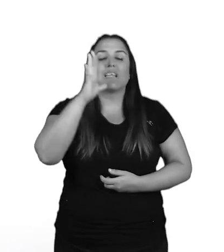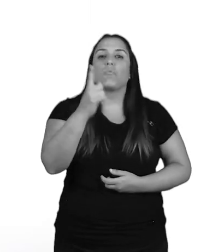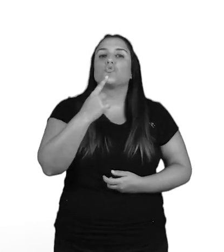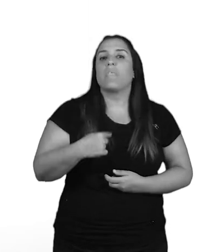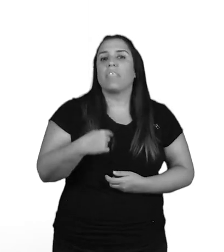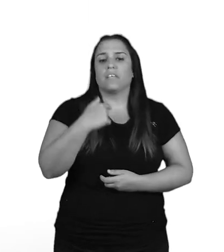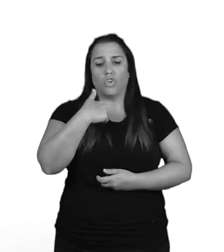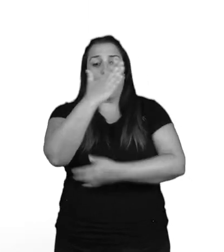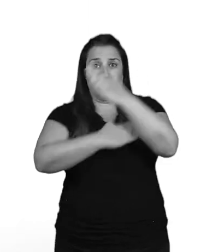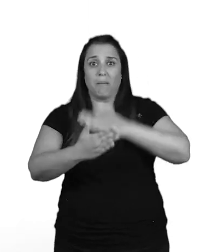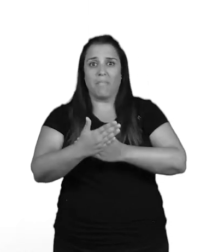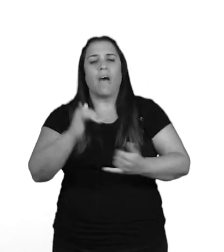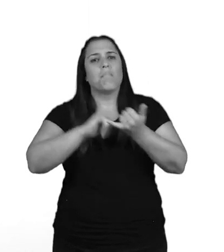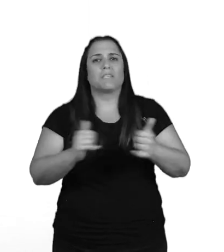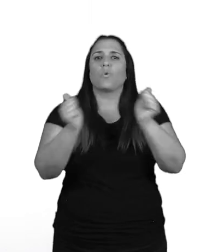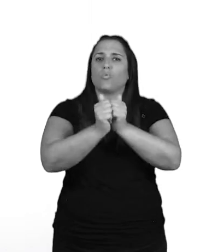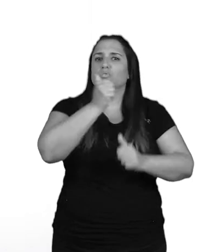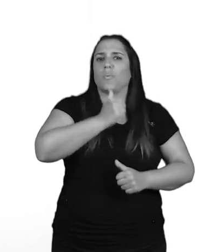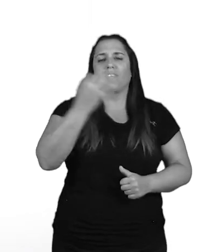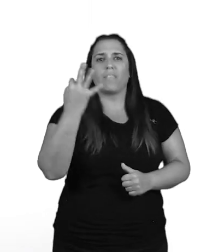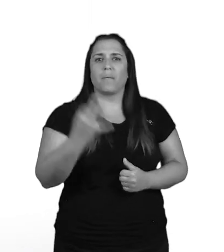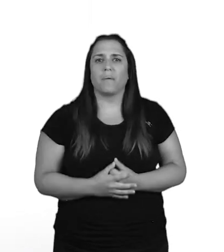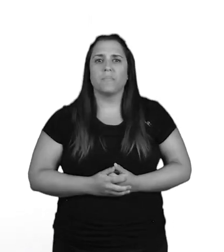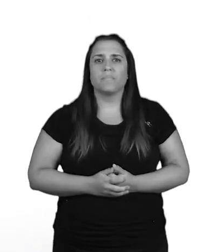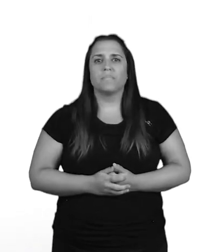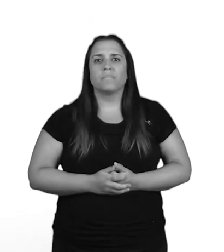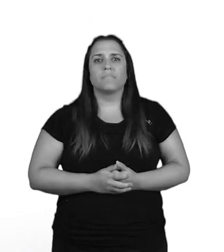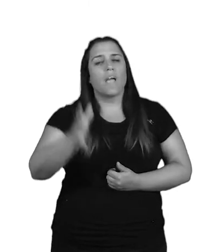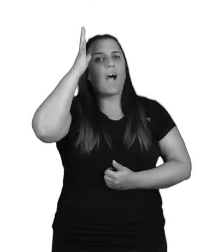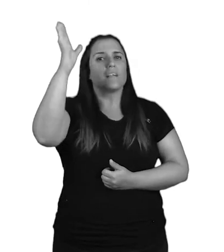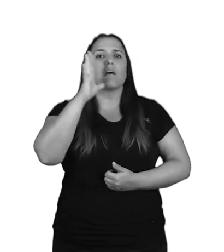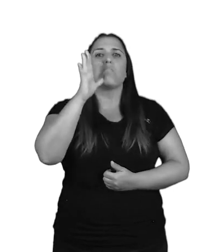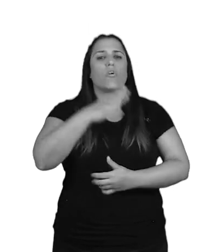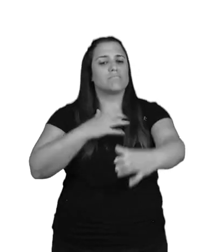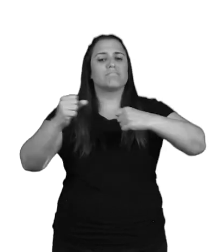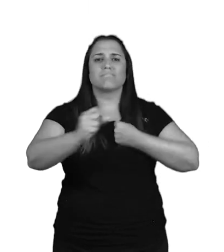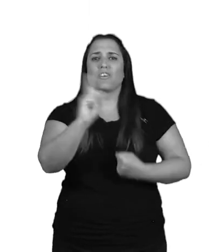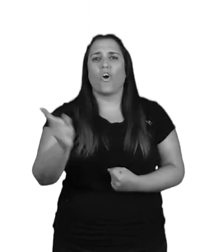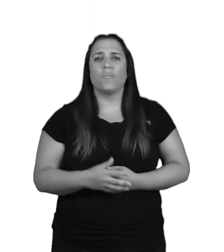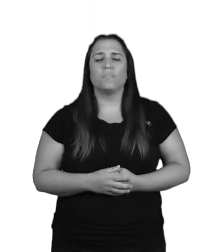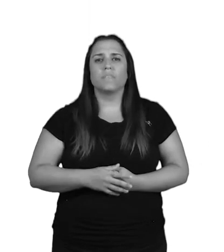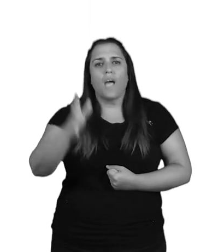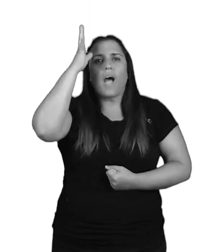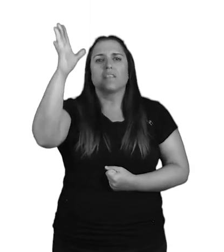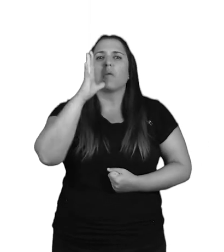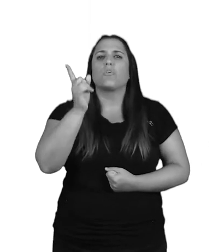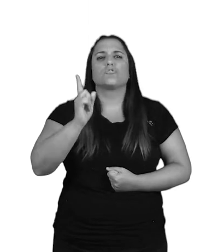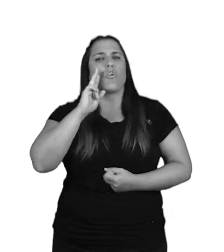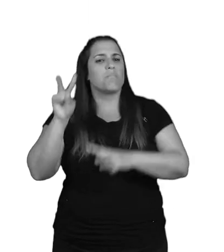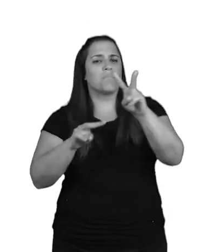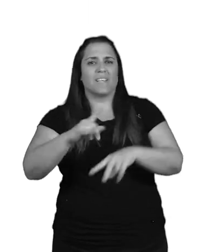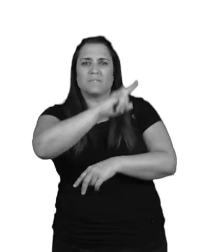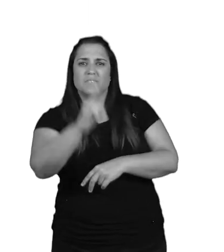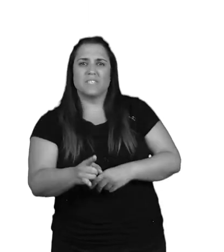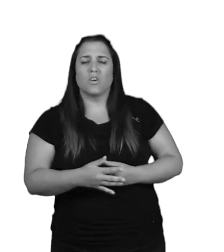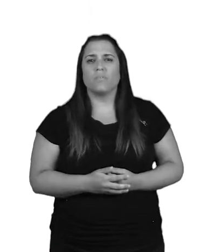Harta de que me digas que tengo que aguantar en mi matrimonio porque tengo discapacidad. Harta de que no te pongas en mi lugar. Harta de que solo